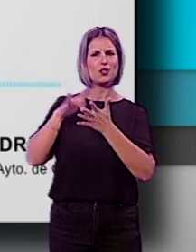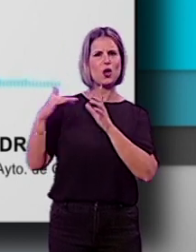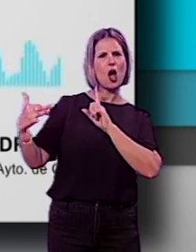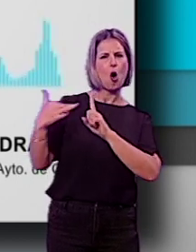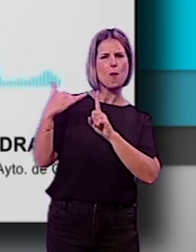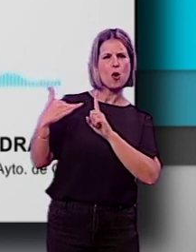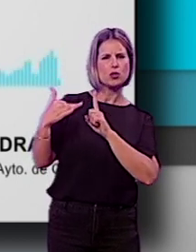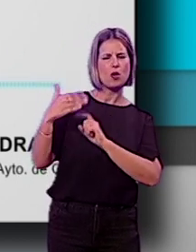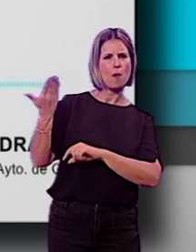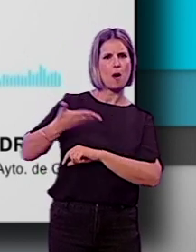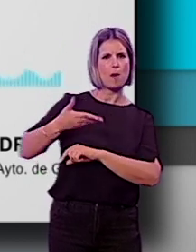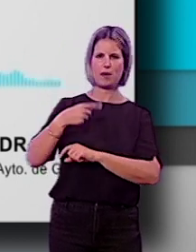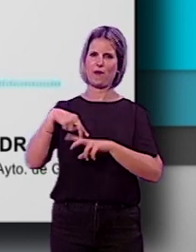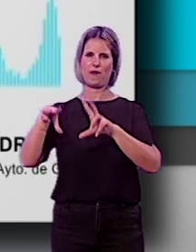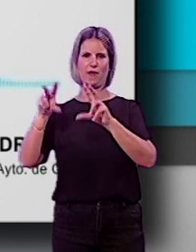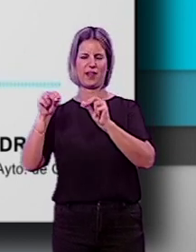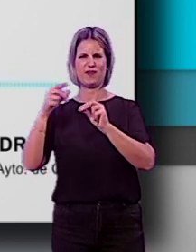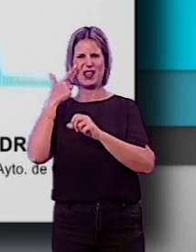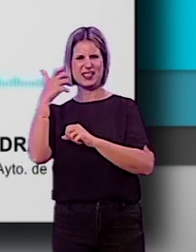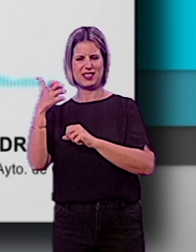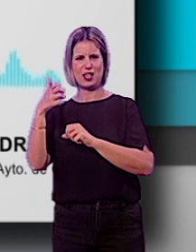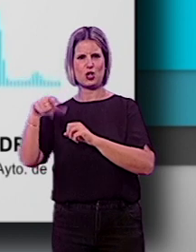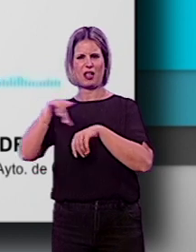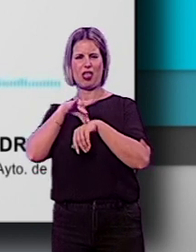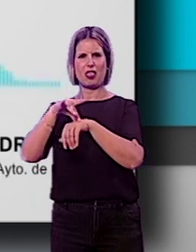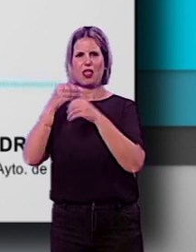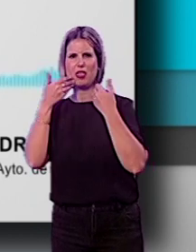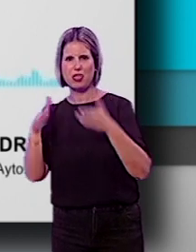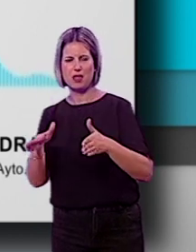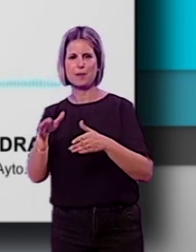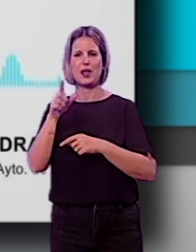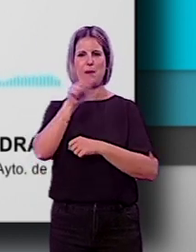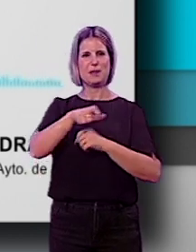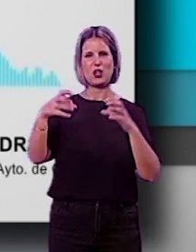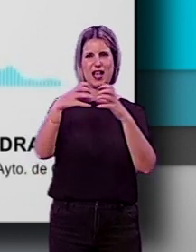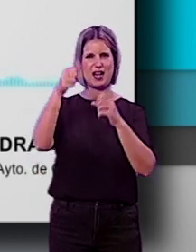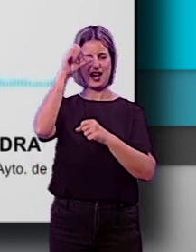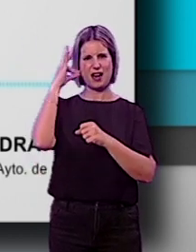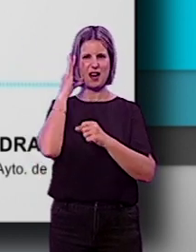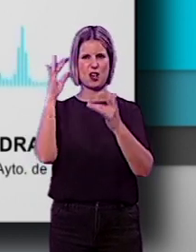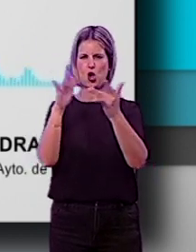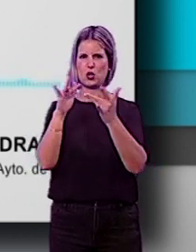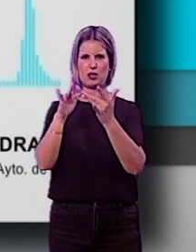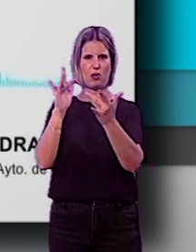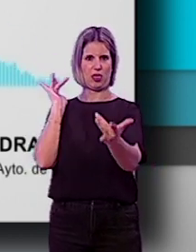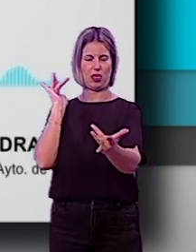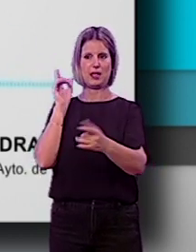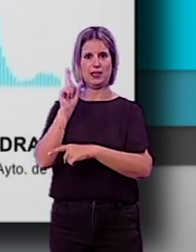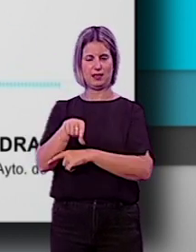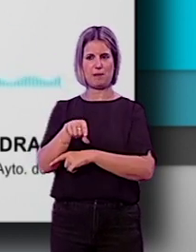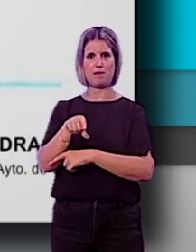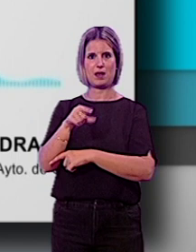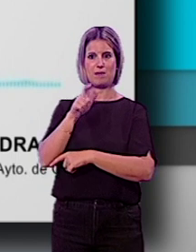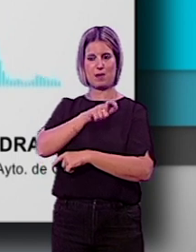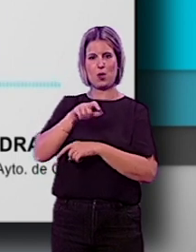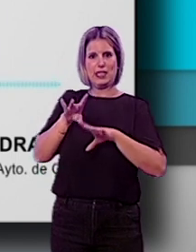destructiva. Se nota que están desorientados, se nota que han perdido el contacto con los granadinos, que han perdido ese apego a